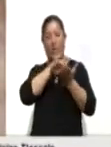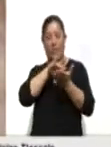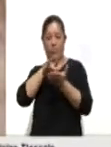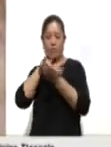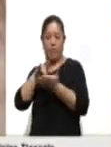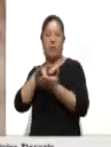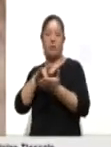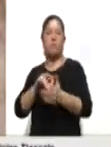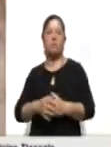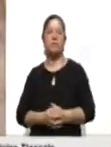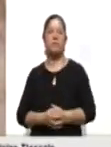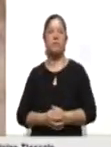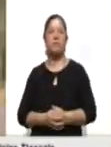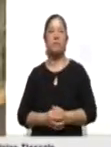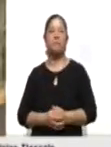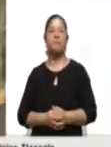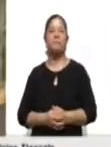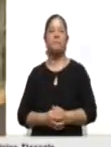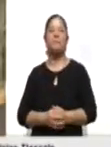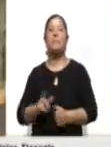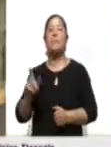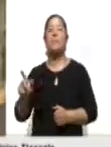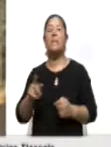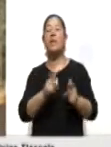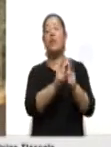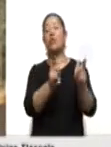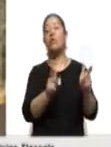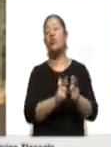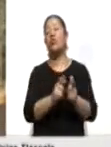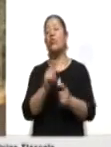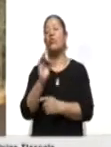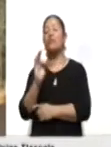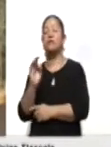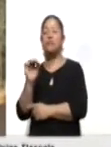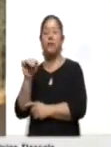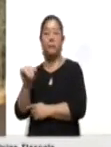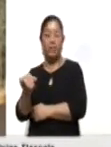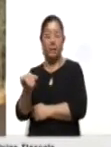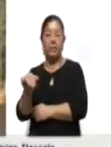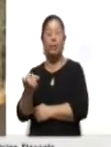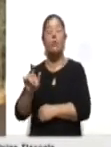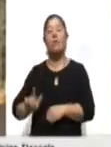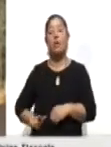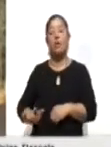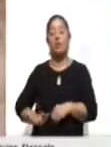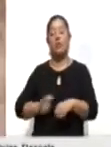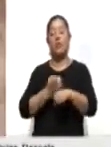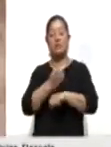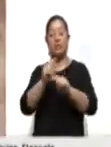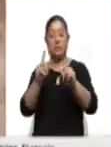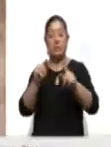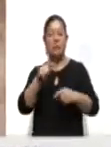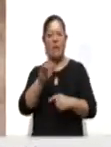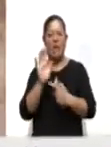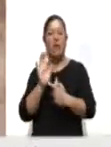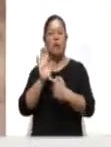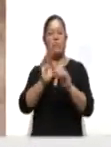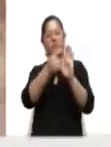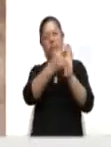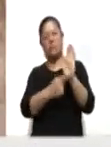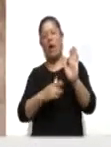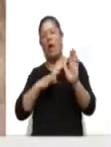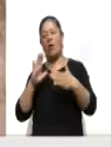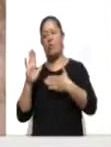Viviana Barbosa Bonola, candidata del Partido Fuerza por México al gobierno del Estado, presentó sus compromisos con el deporte tlaxcalteca.